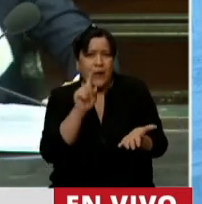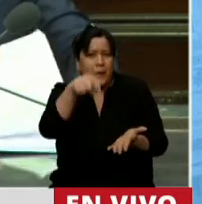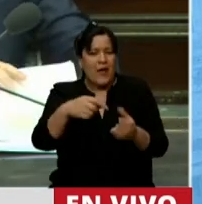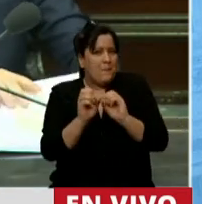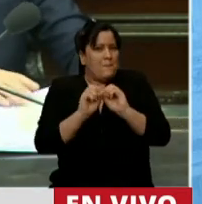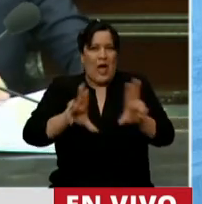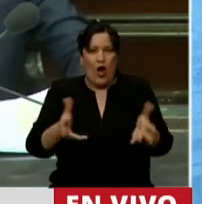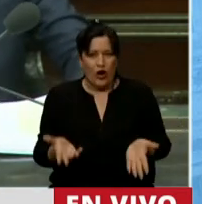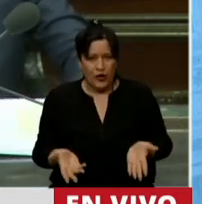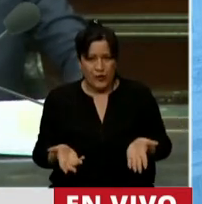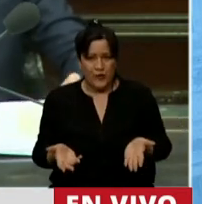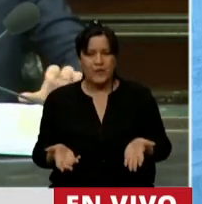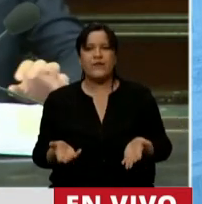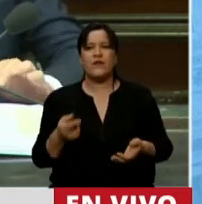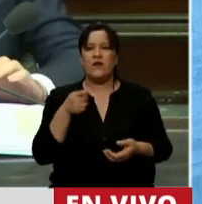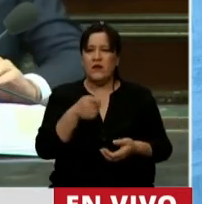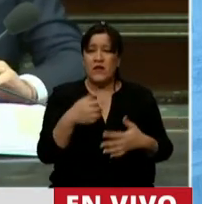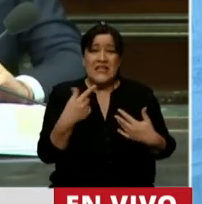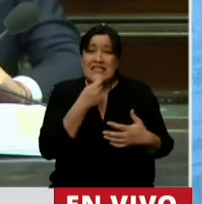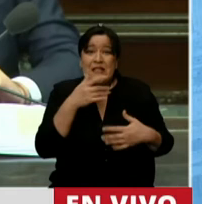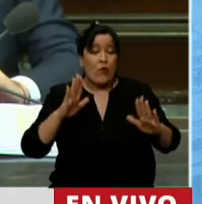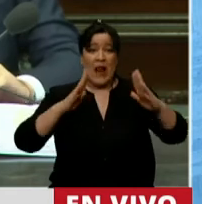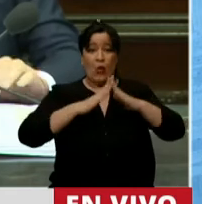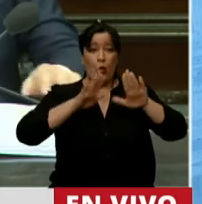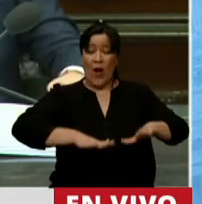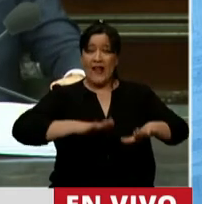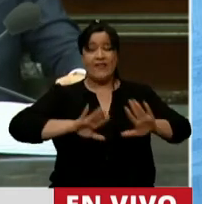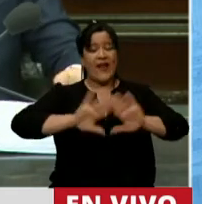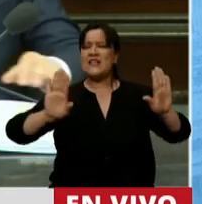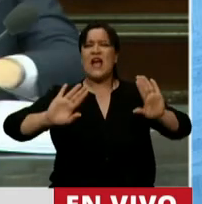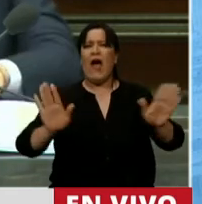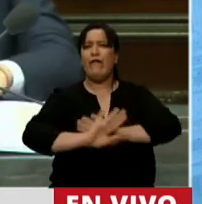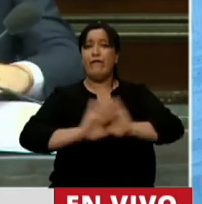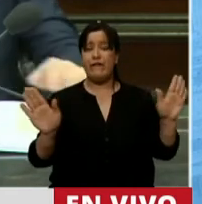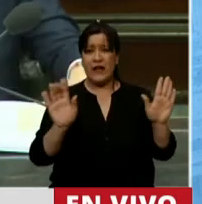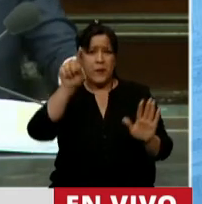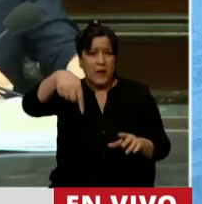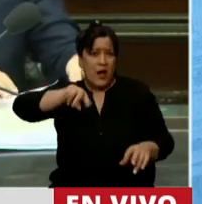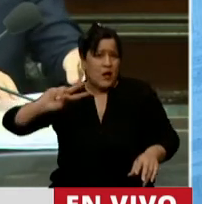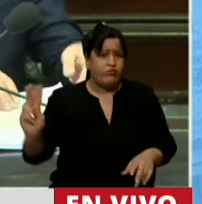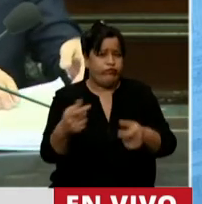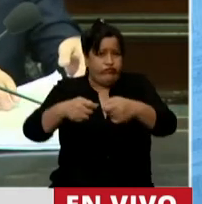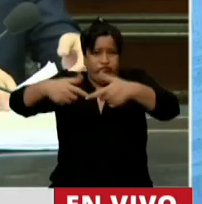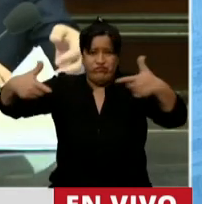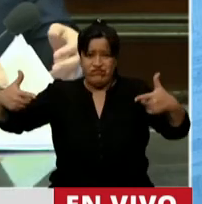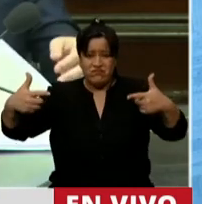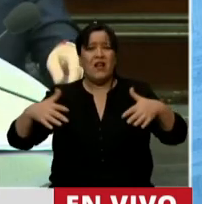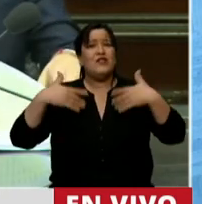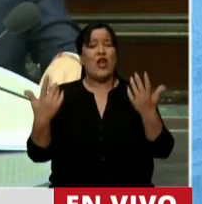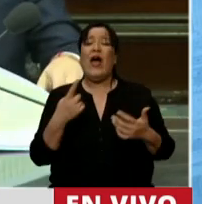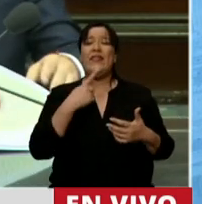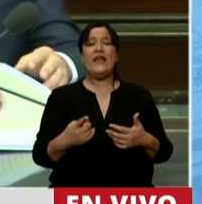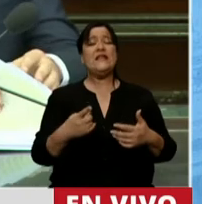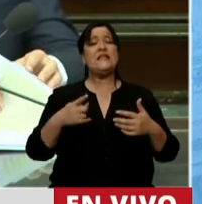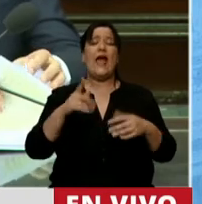eso implica contar de a miles de los muertos. Eso, anticuarentena, en nombre de la libertad individual,